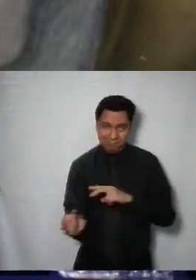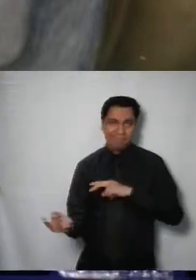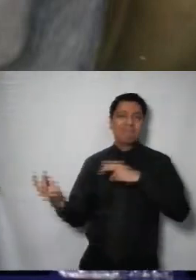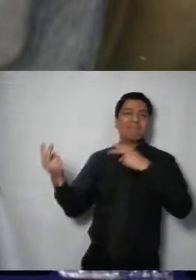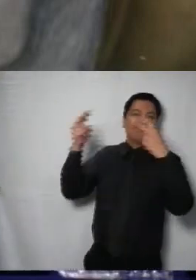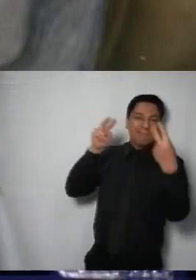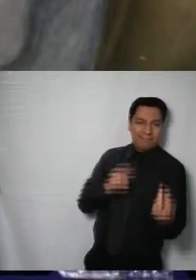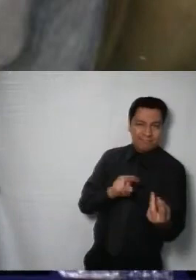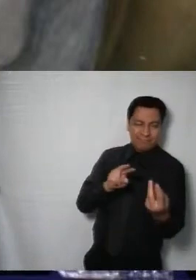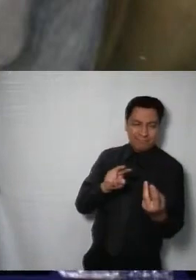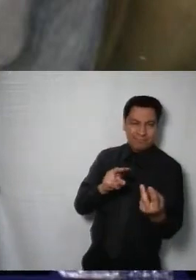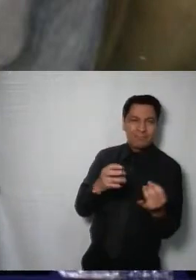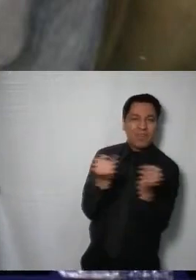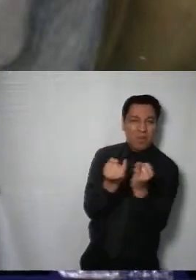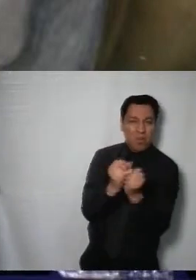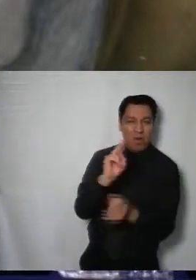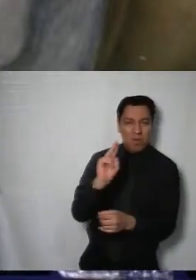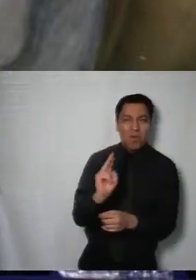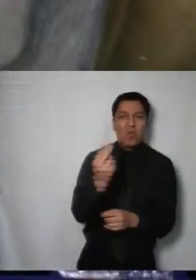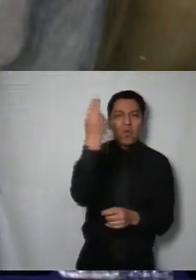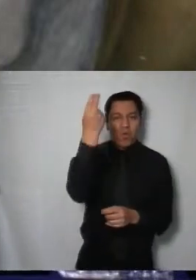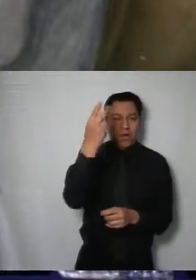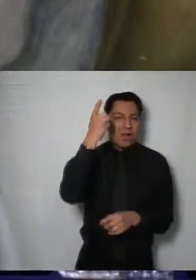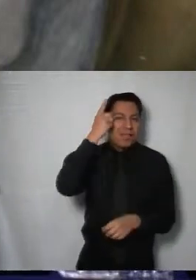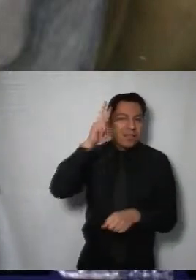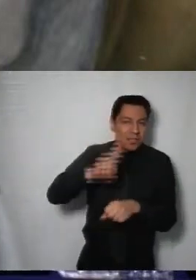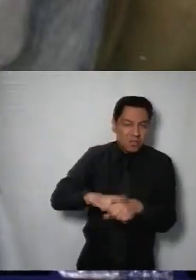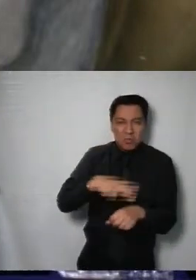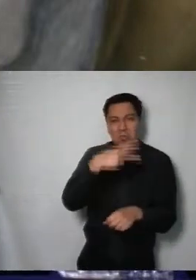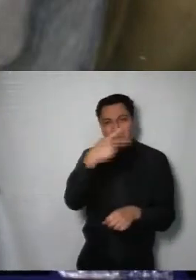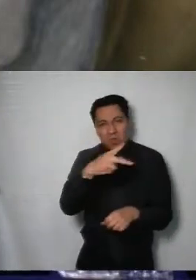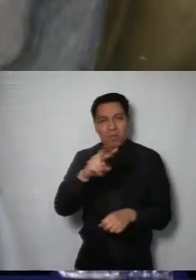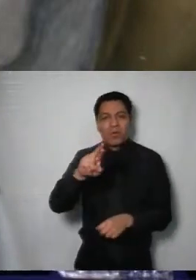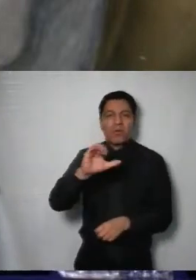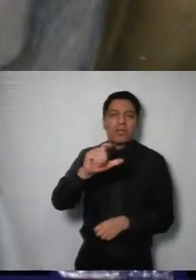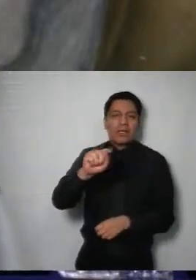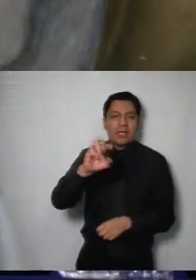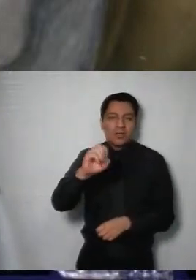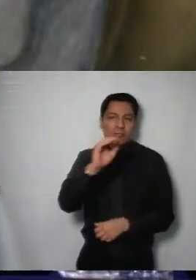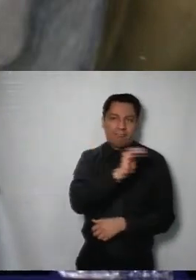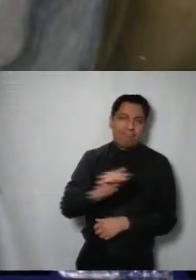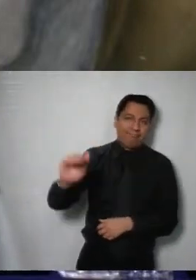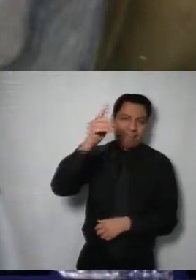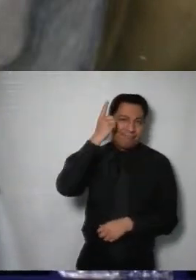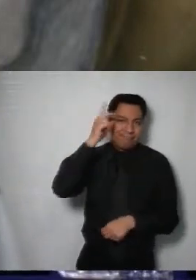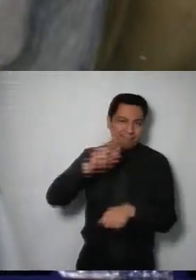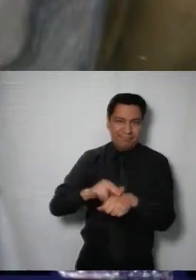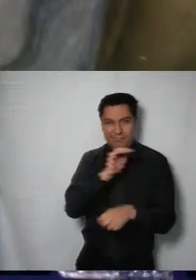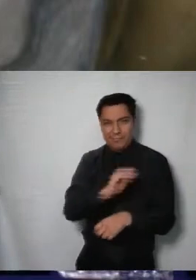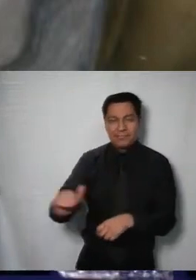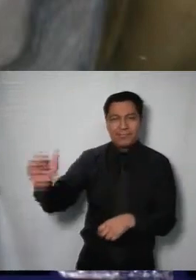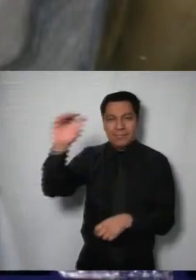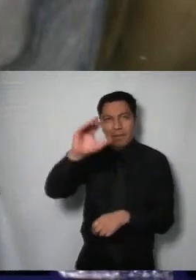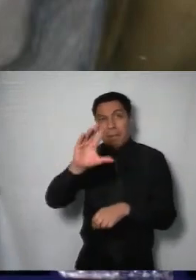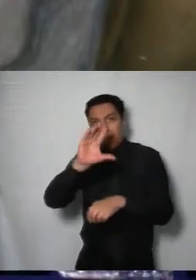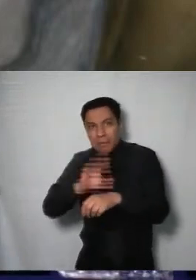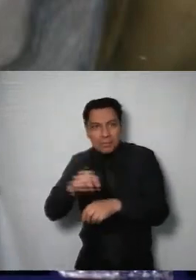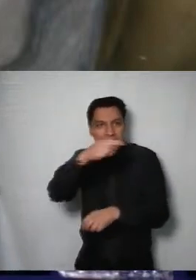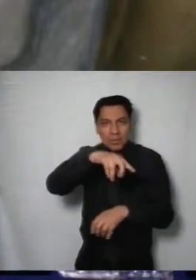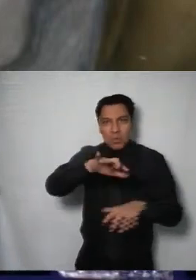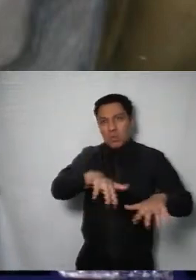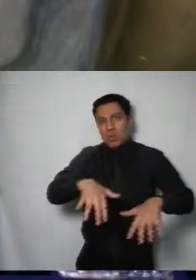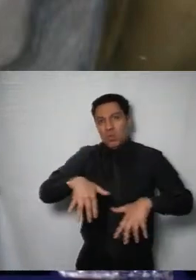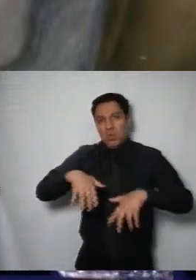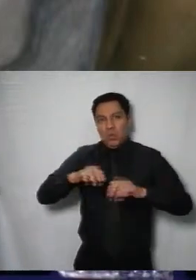México a la cual siempre muy agradecido y a su director el doctor Raúl Contreras Gustavante por permitirnos hacer uso de este auditorio